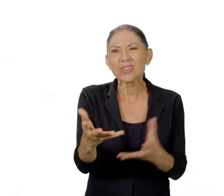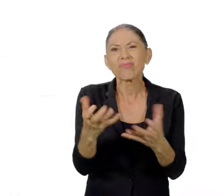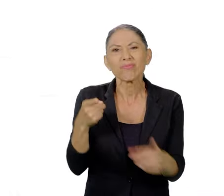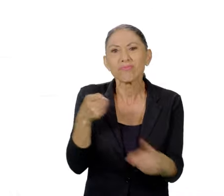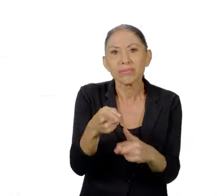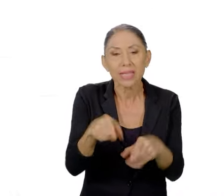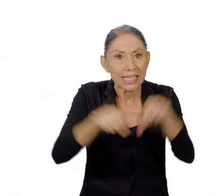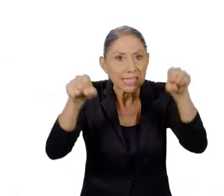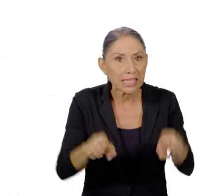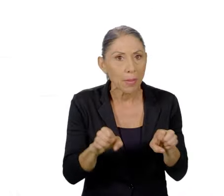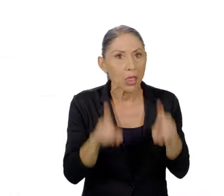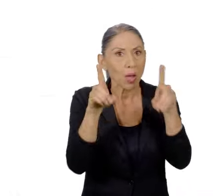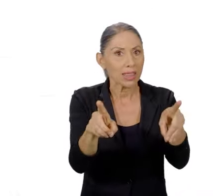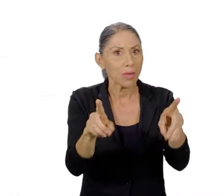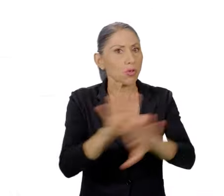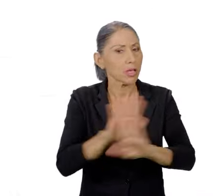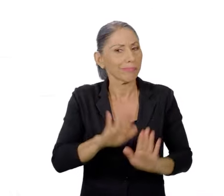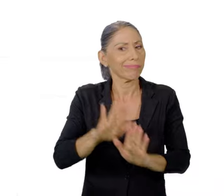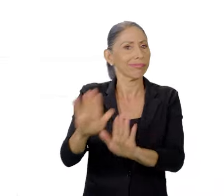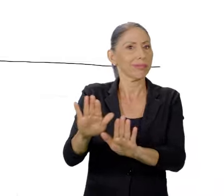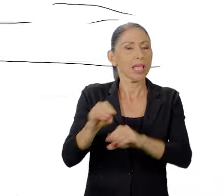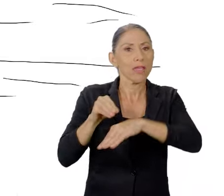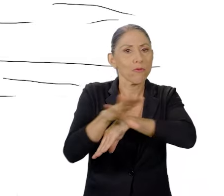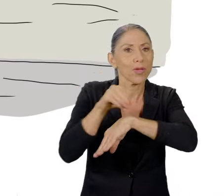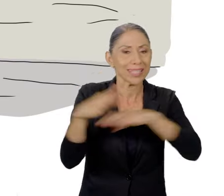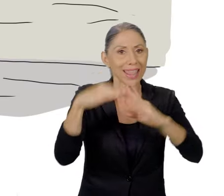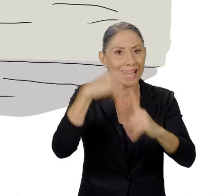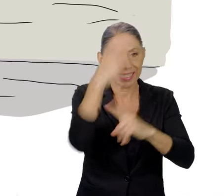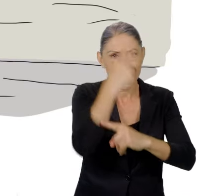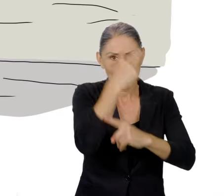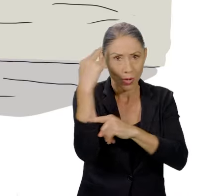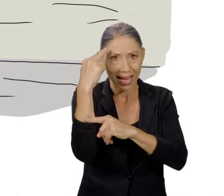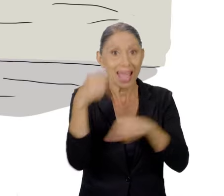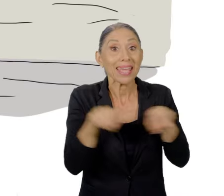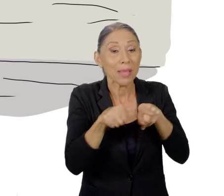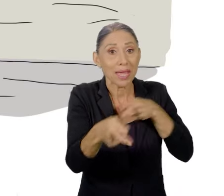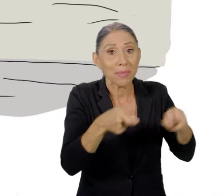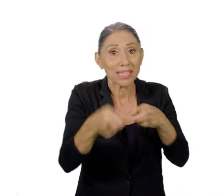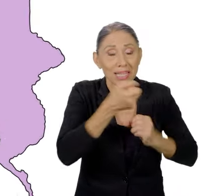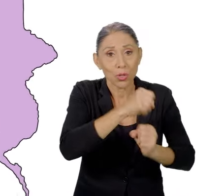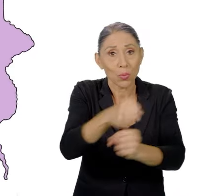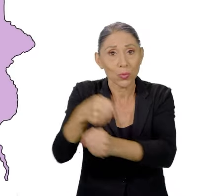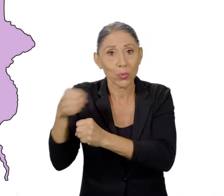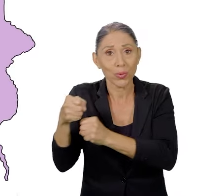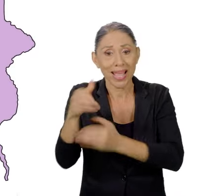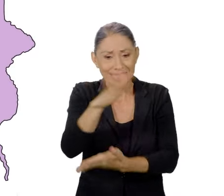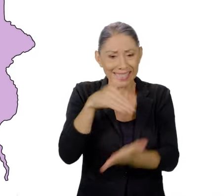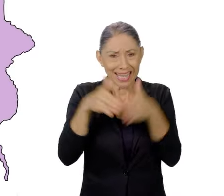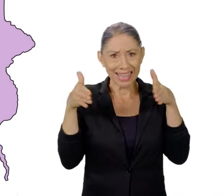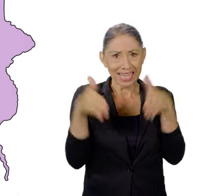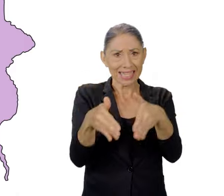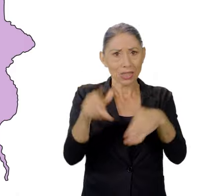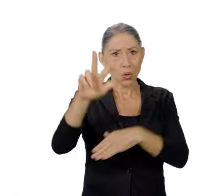pretendía que el sistema educativo superara la influencia de la Iglesia Católica y la administración de los municipios, centralizándola